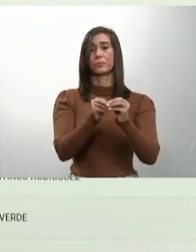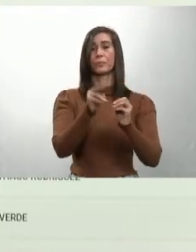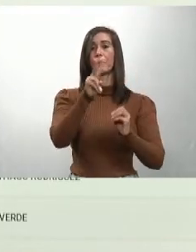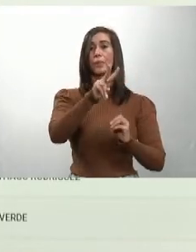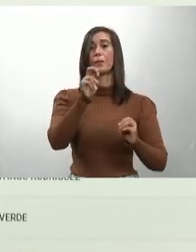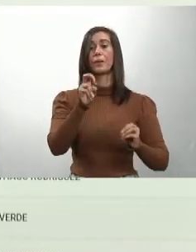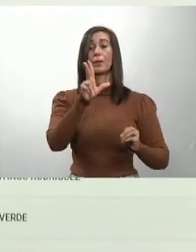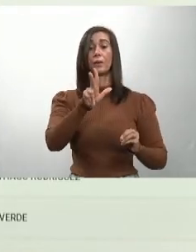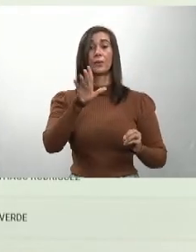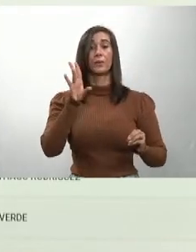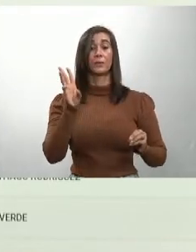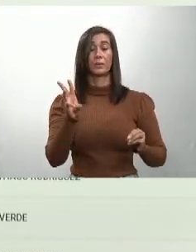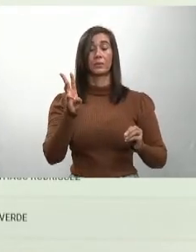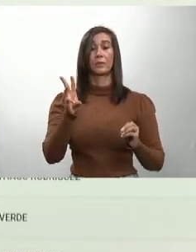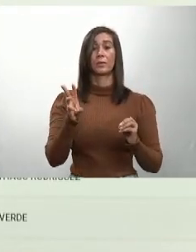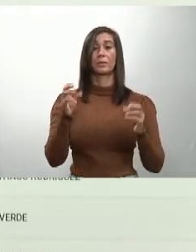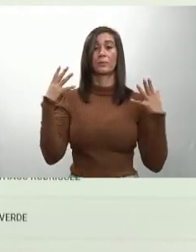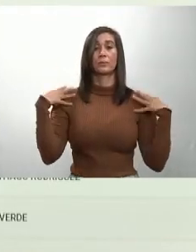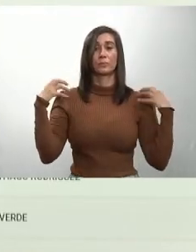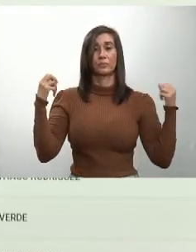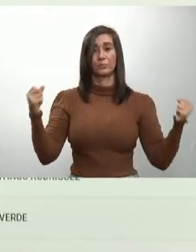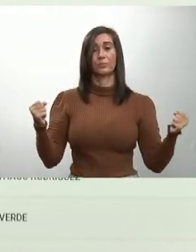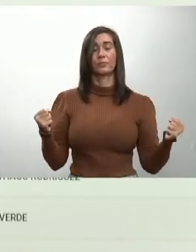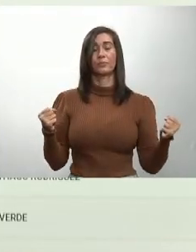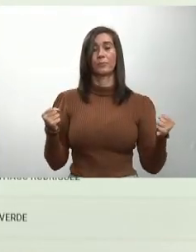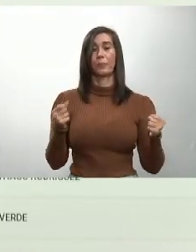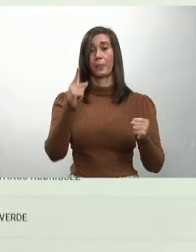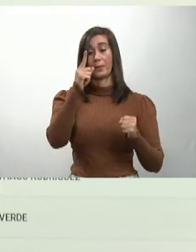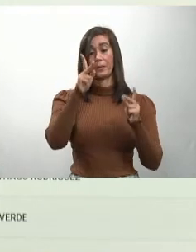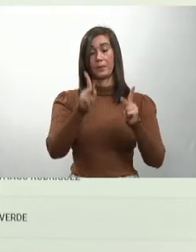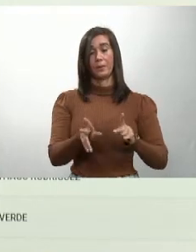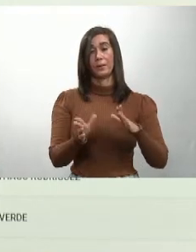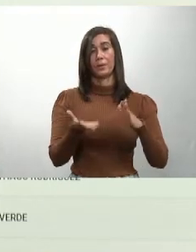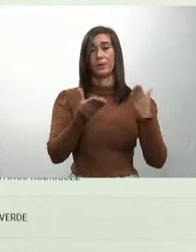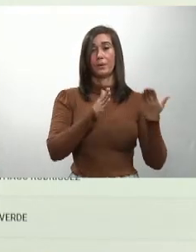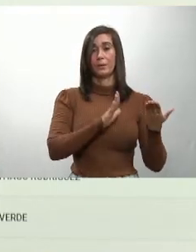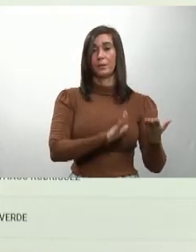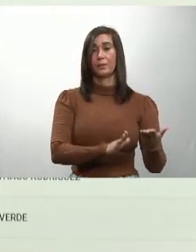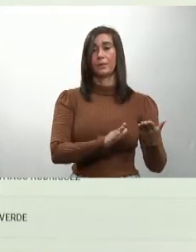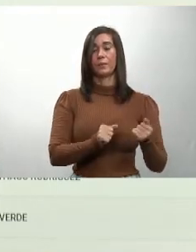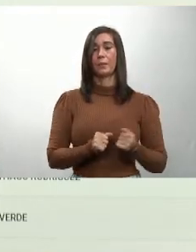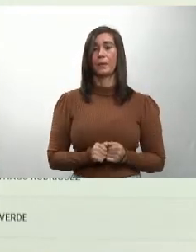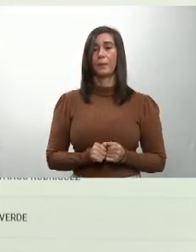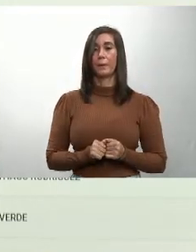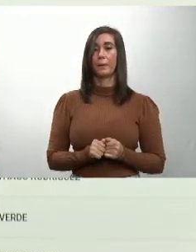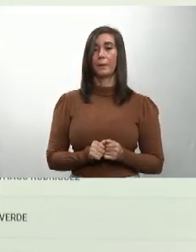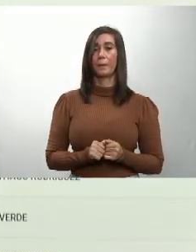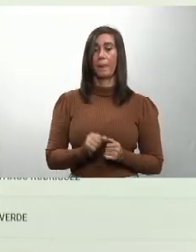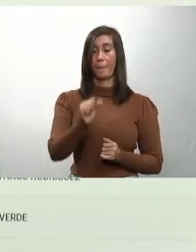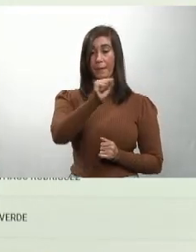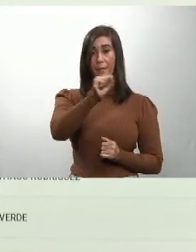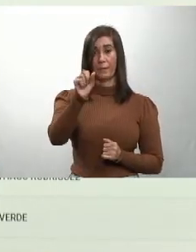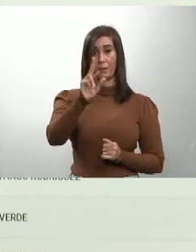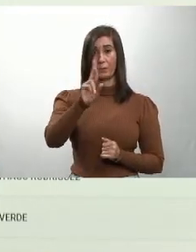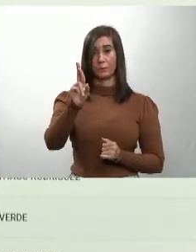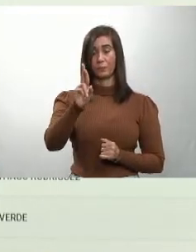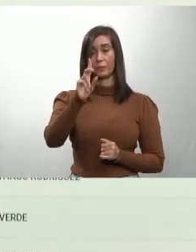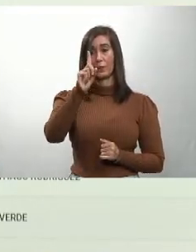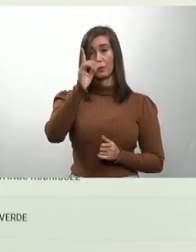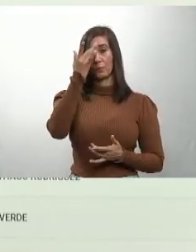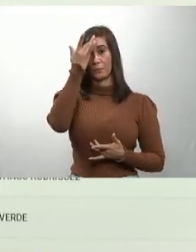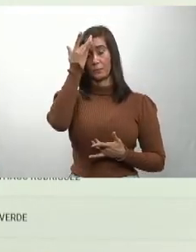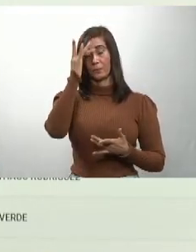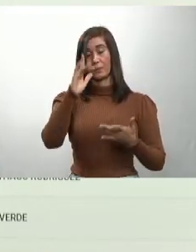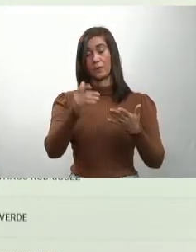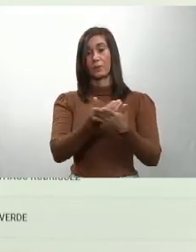236 recuperados, 1 fallecimiento. Santiago Rodríguez, 1 caso